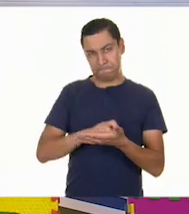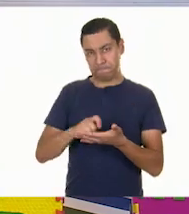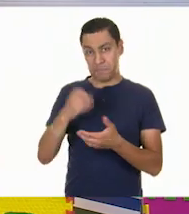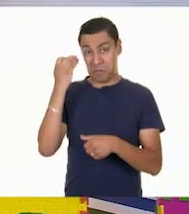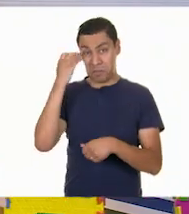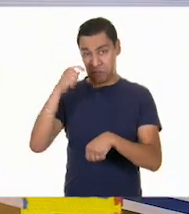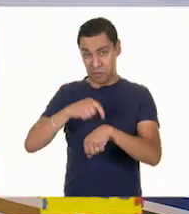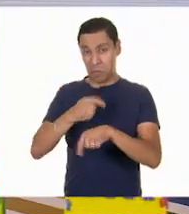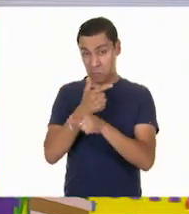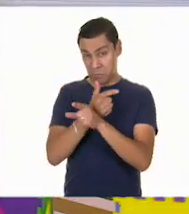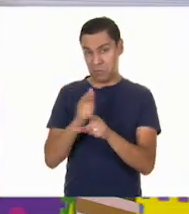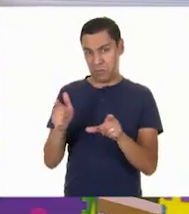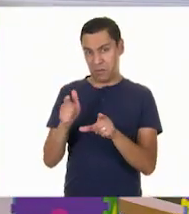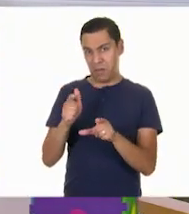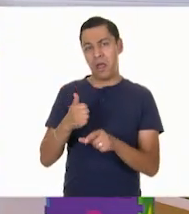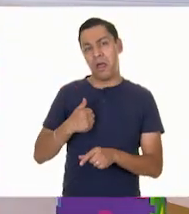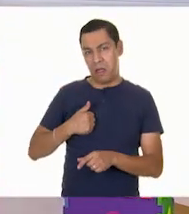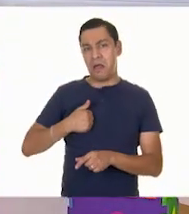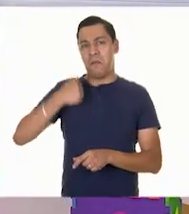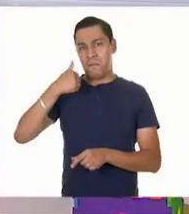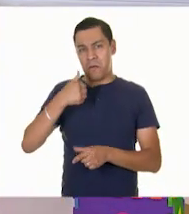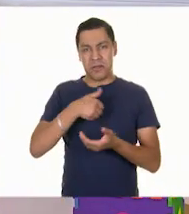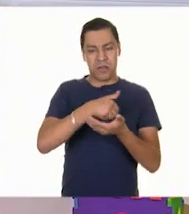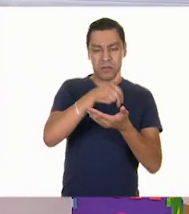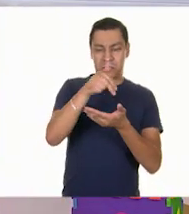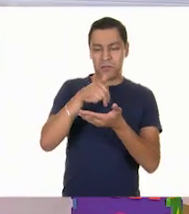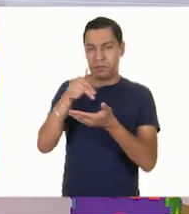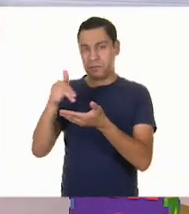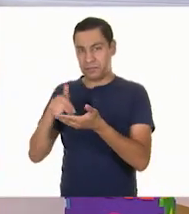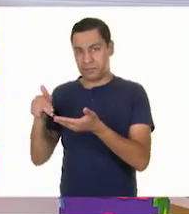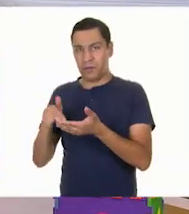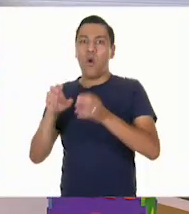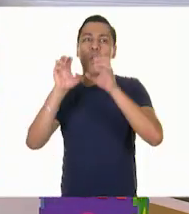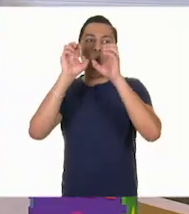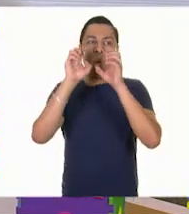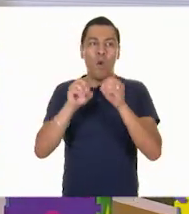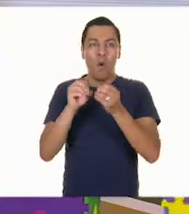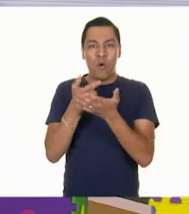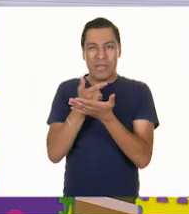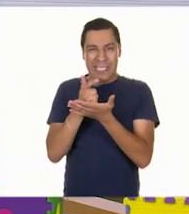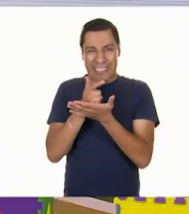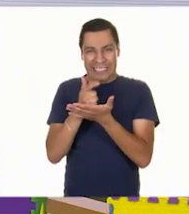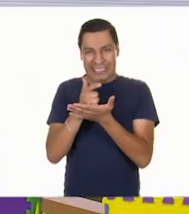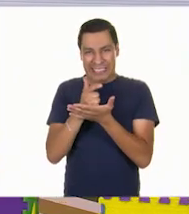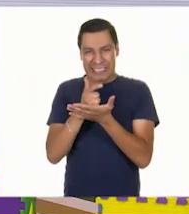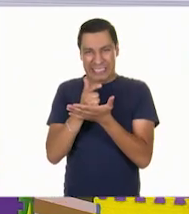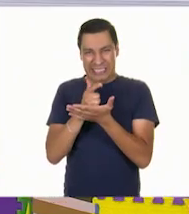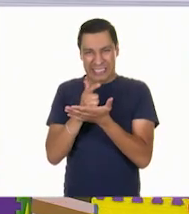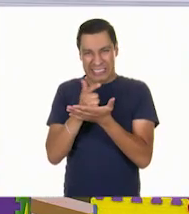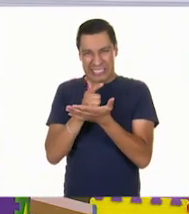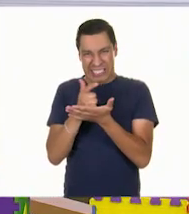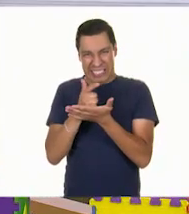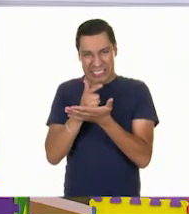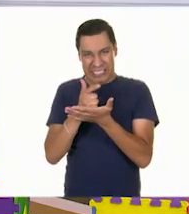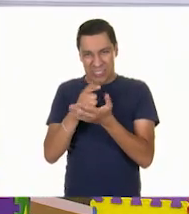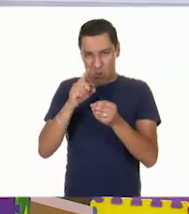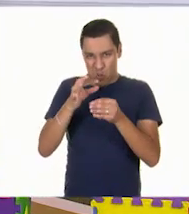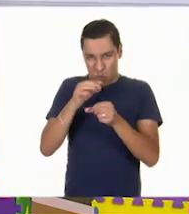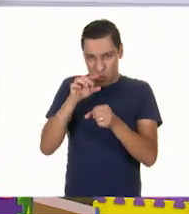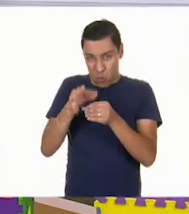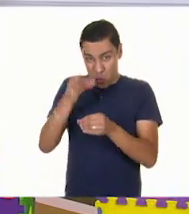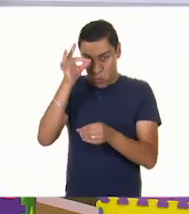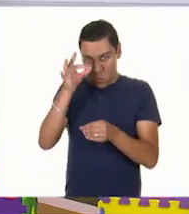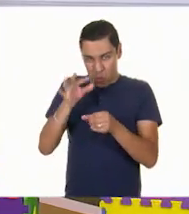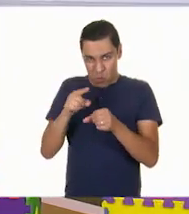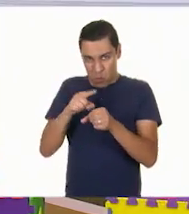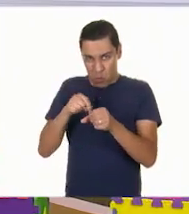libre. Mira, algunas ocasiones, también me comentó ella, que utiliza gises de colores. Le gusta mucho hacer